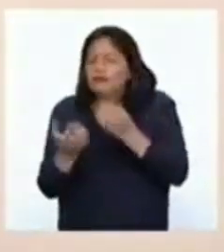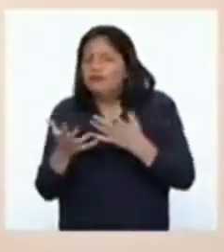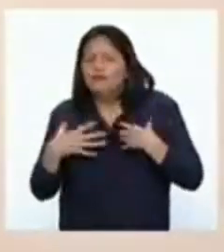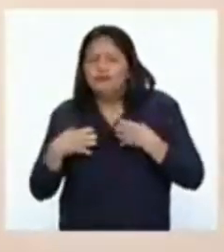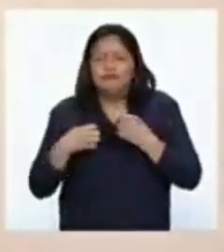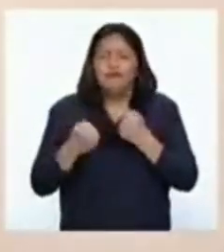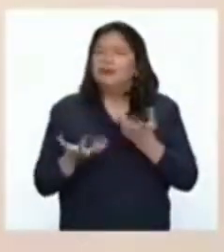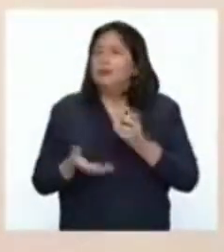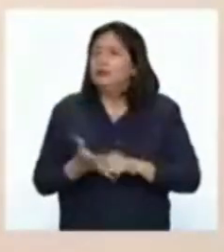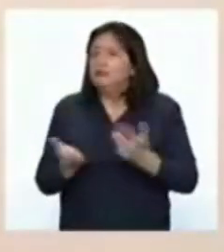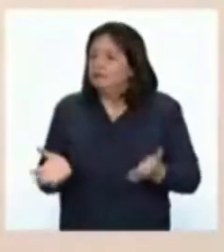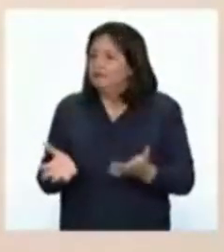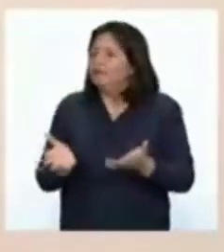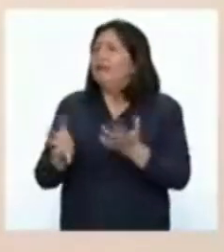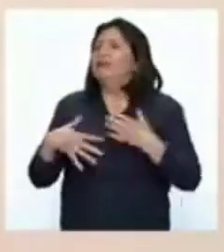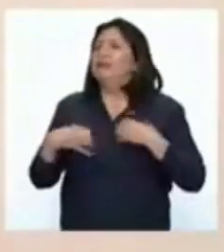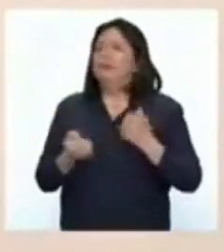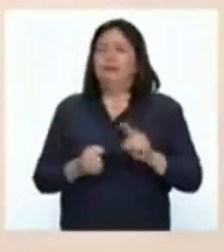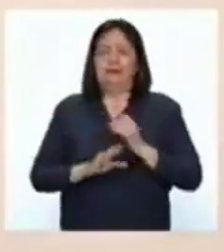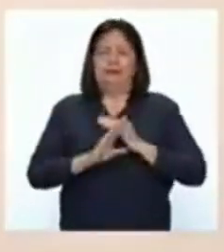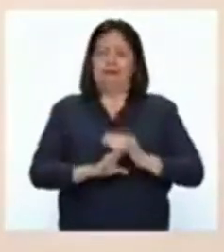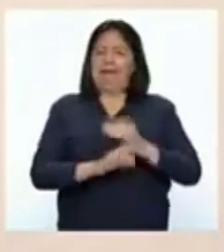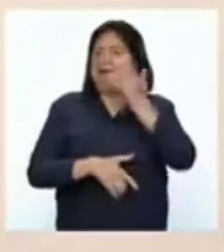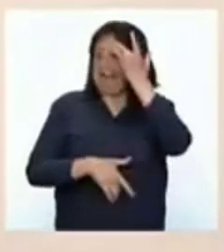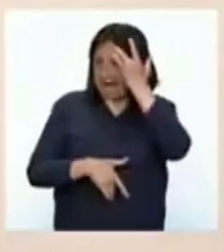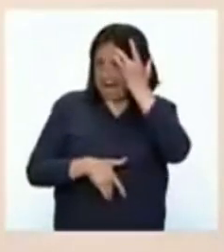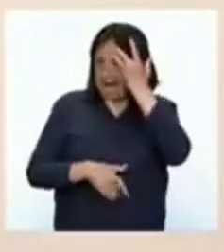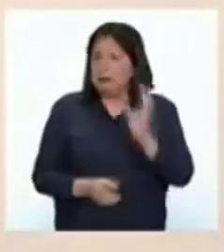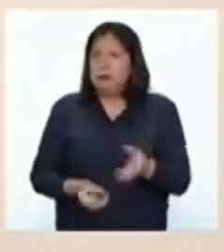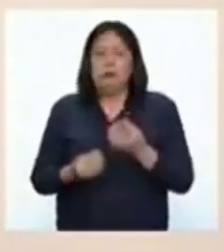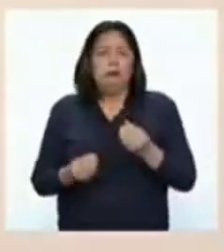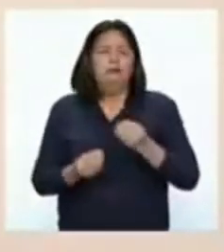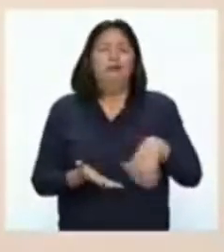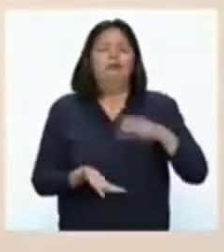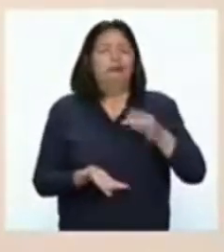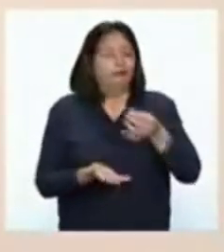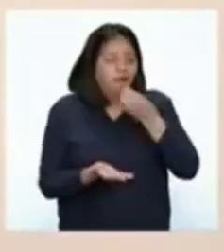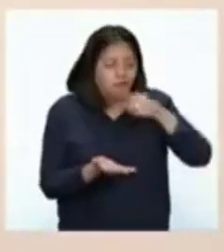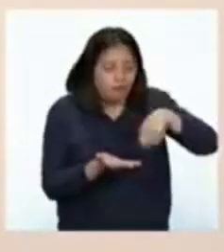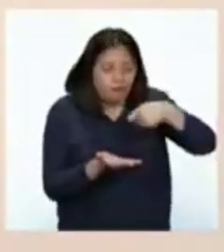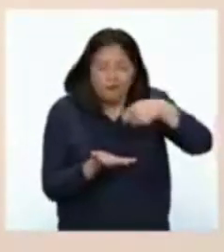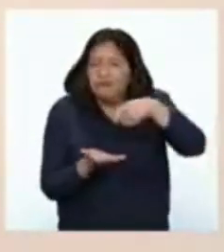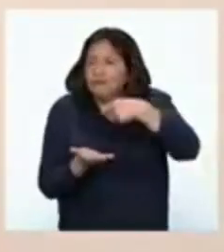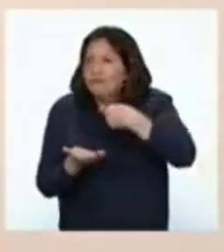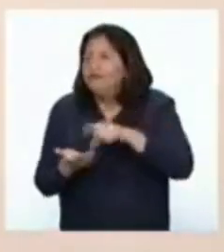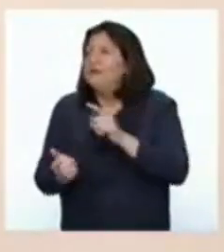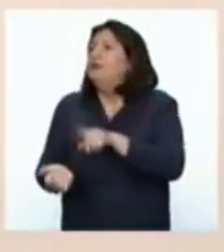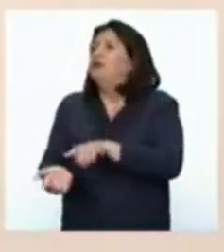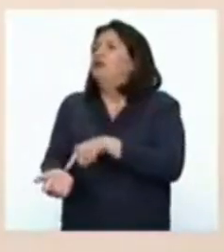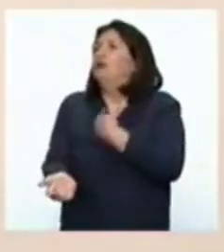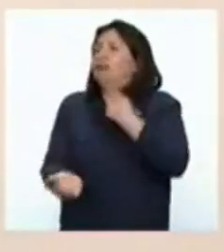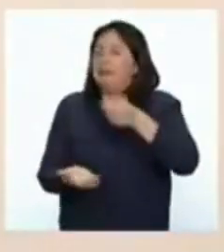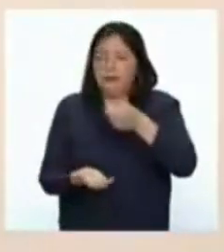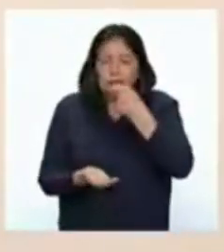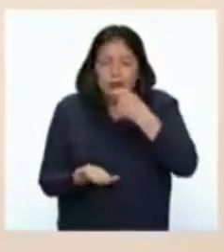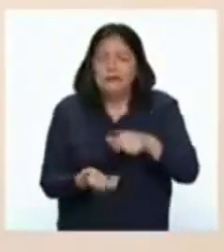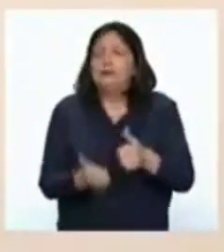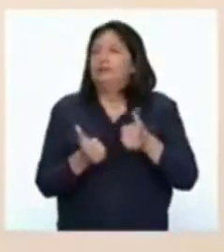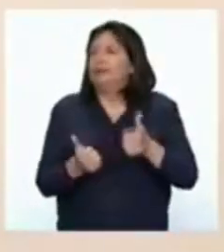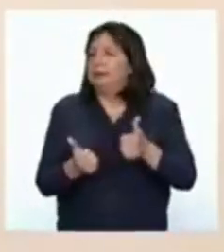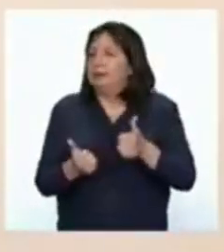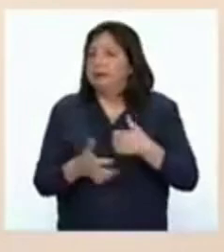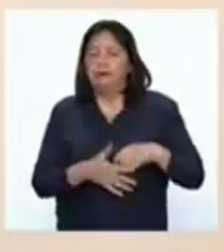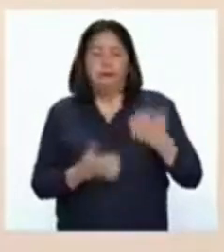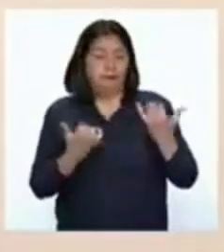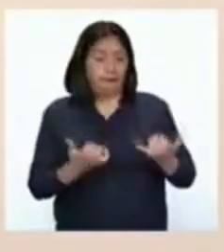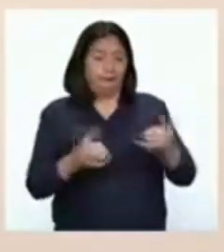promoviendo así la salud y evitando enfermedades a través de los ricos alimentos y hábitos saludables. El día de